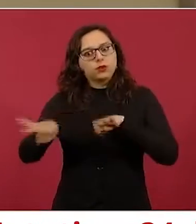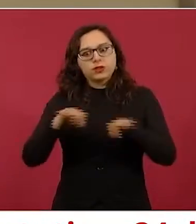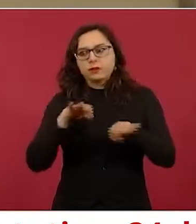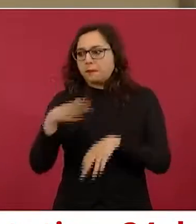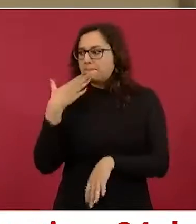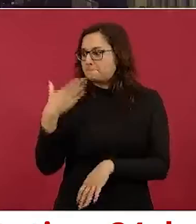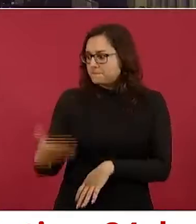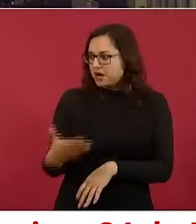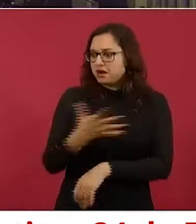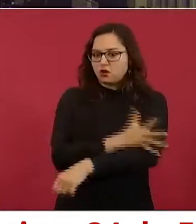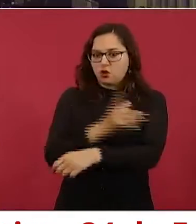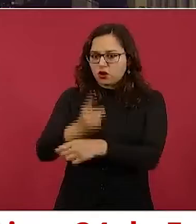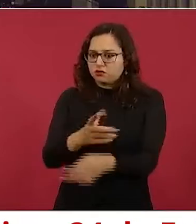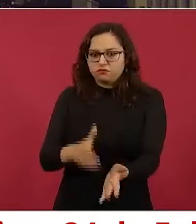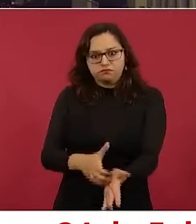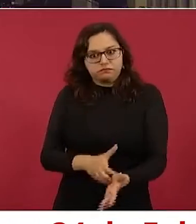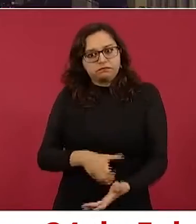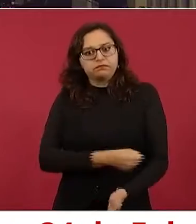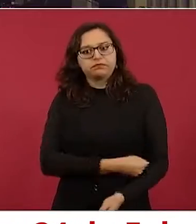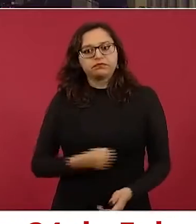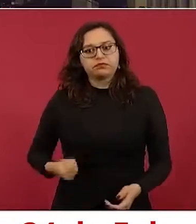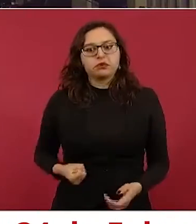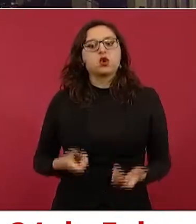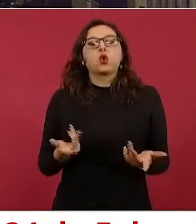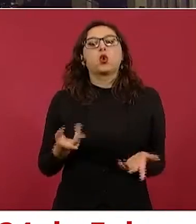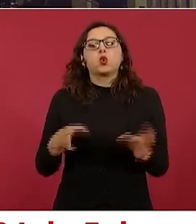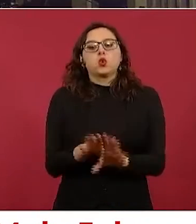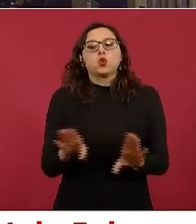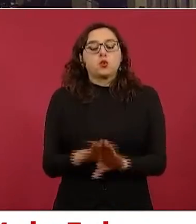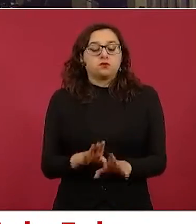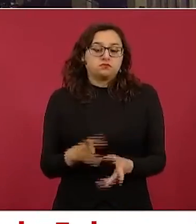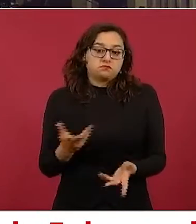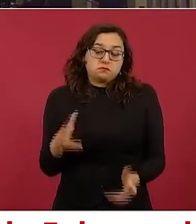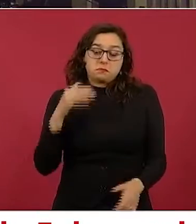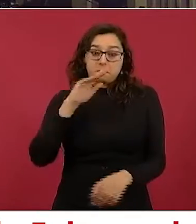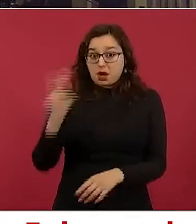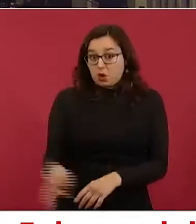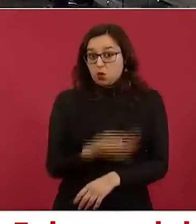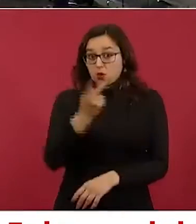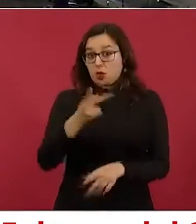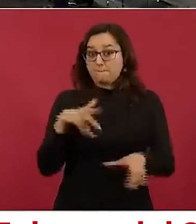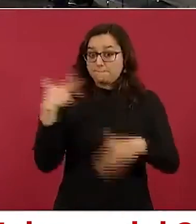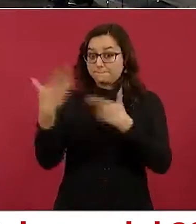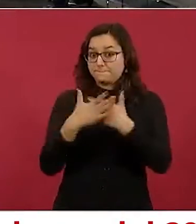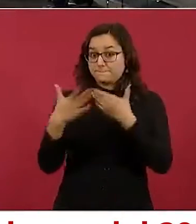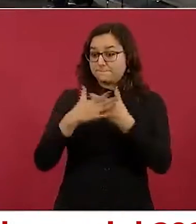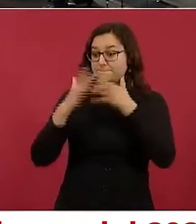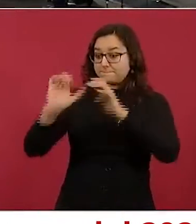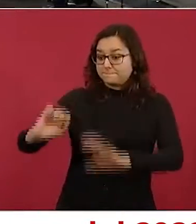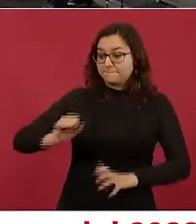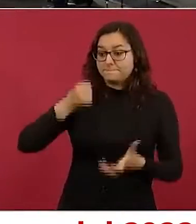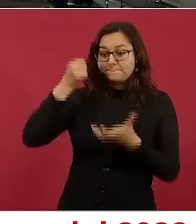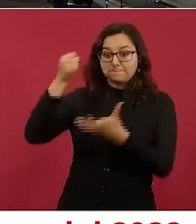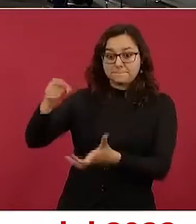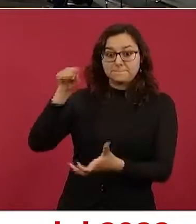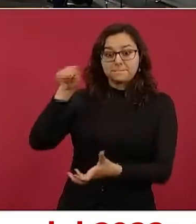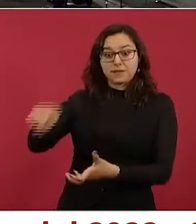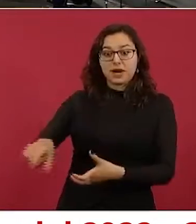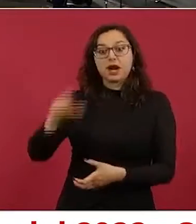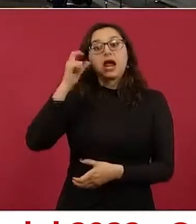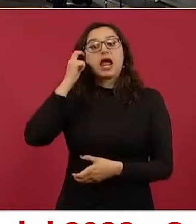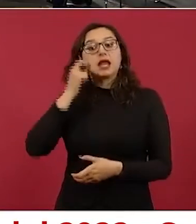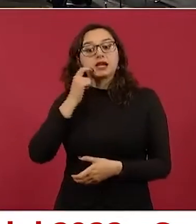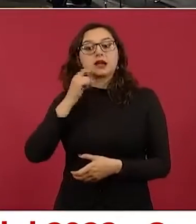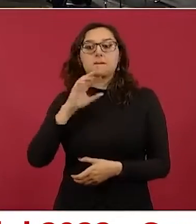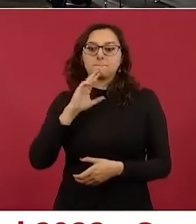financiera. Preguntarle, señor presidente, si habrá algún presupuesto extraordinario para abonar a la transformación y a mejorar la calidad